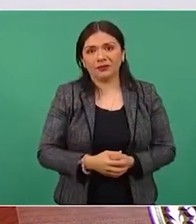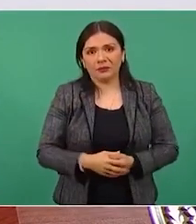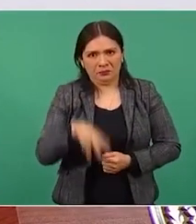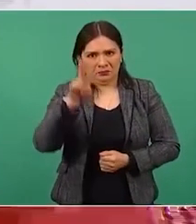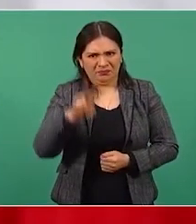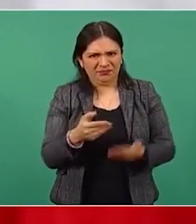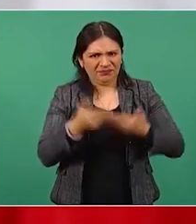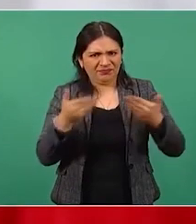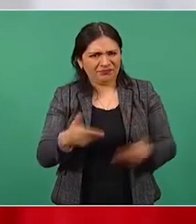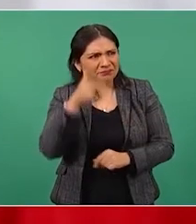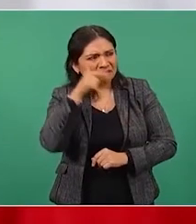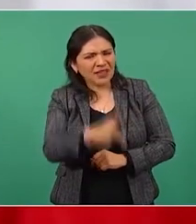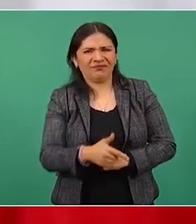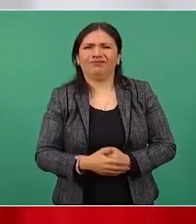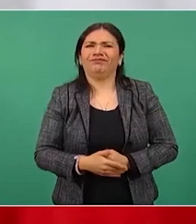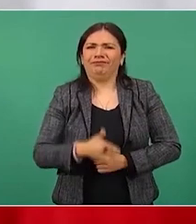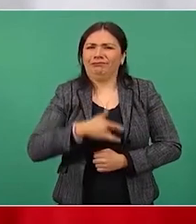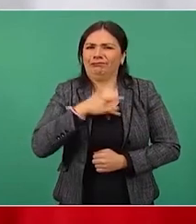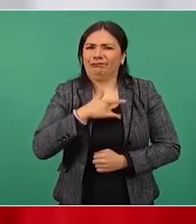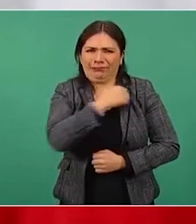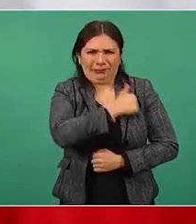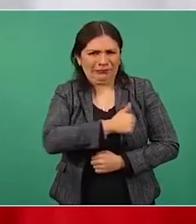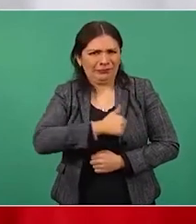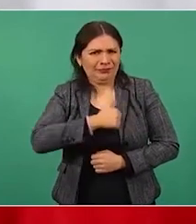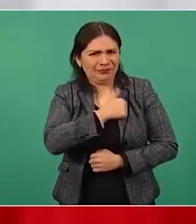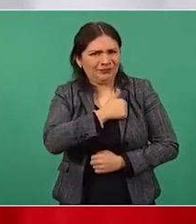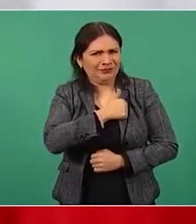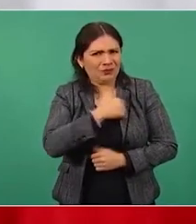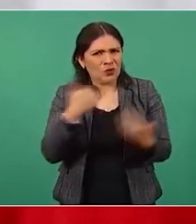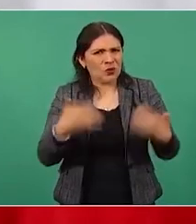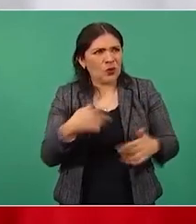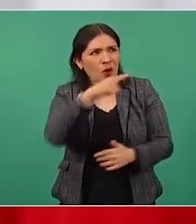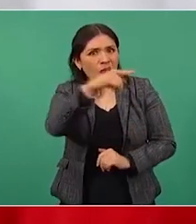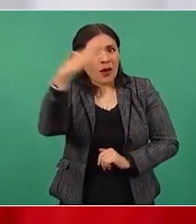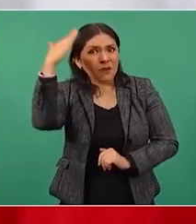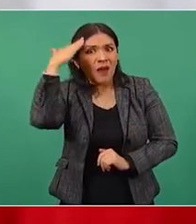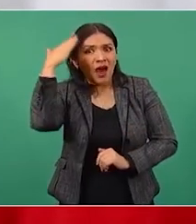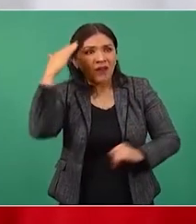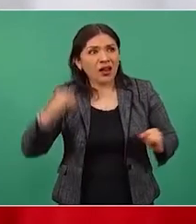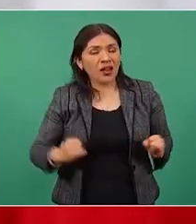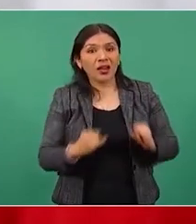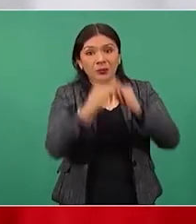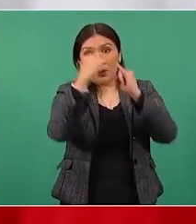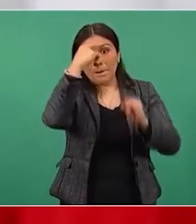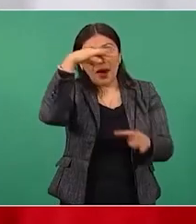órgano electoral en nuestro país?